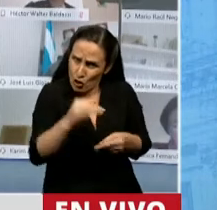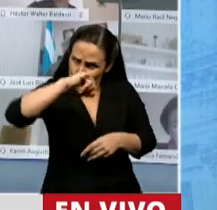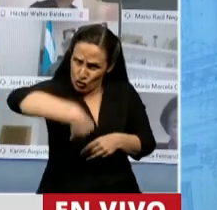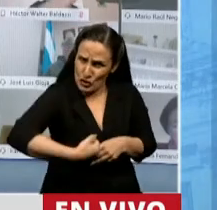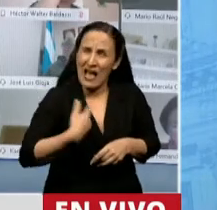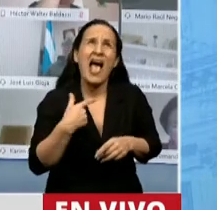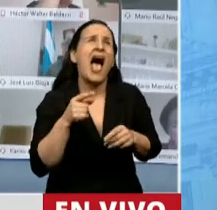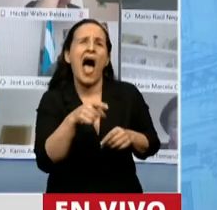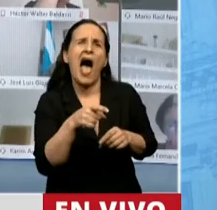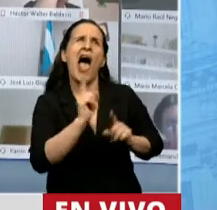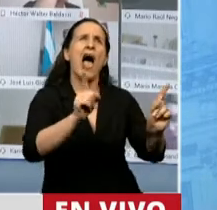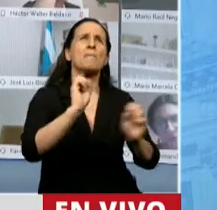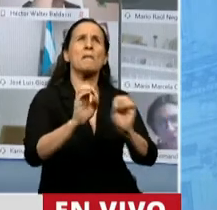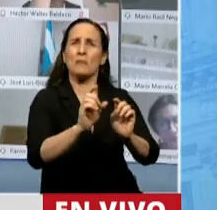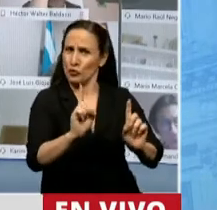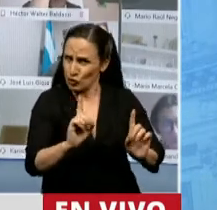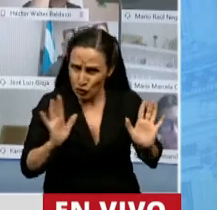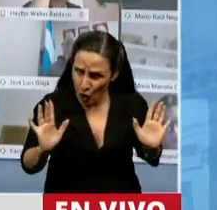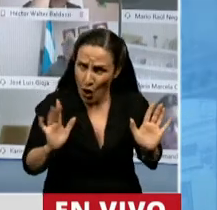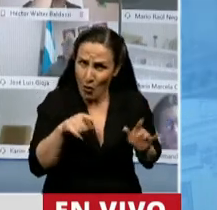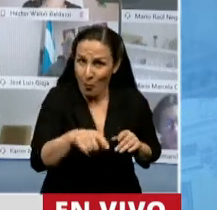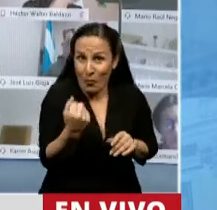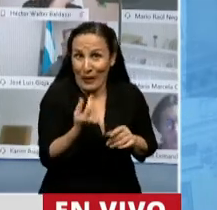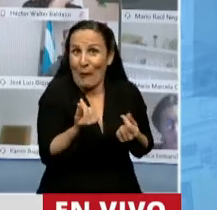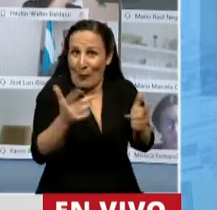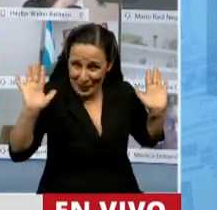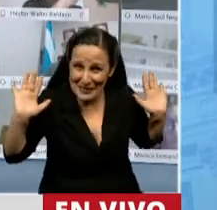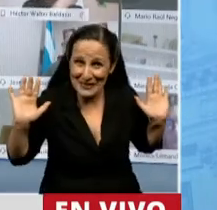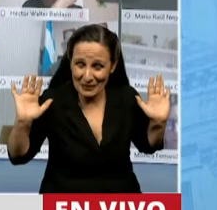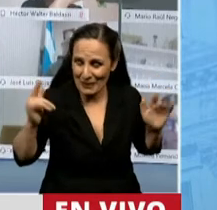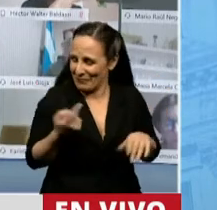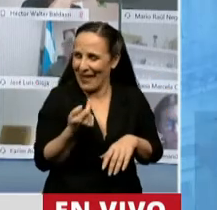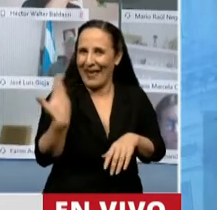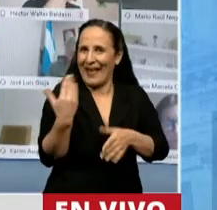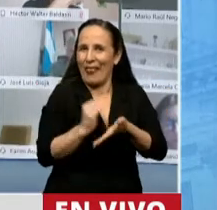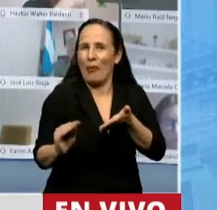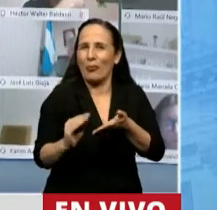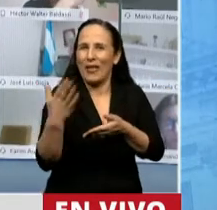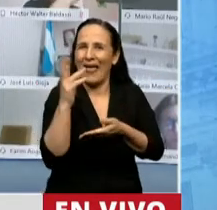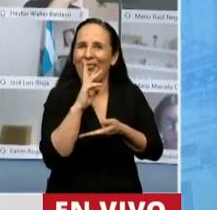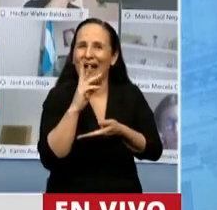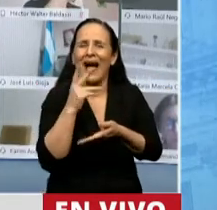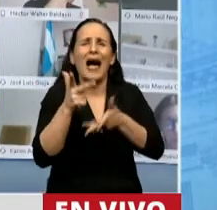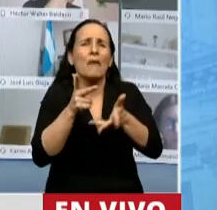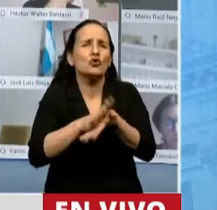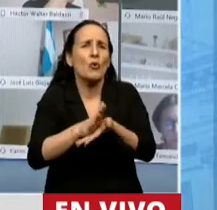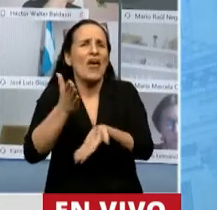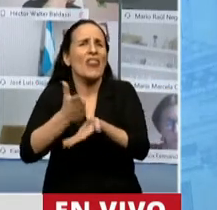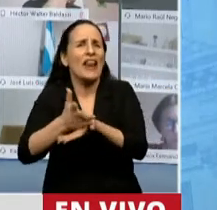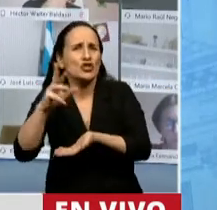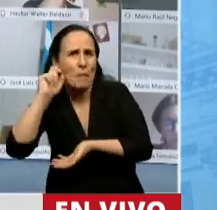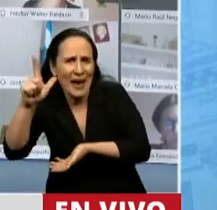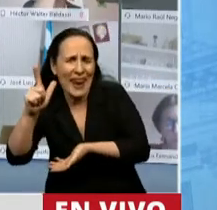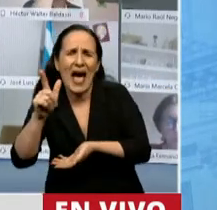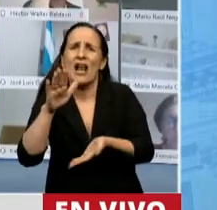sustancia, porque es una herramienta más. Recién escuchaba la diputada preopinante, hablaba del derecho penal y del derecho de la